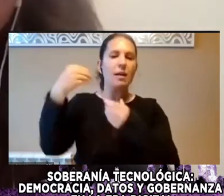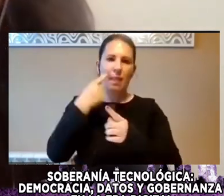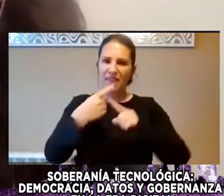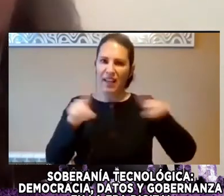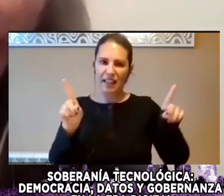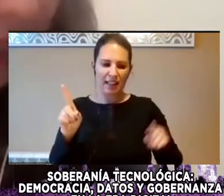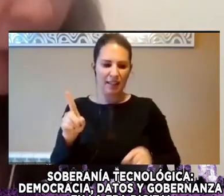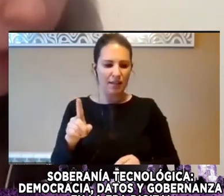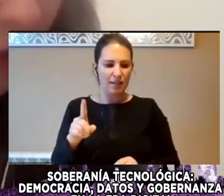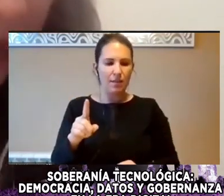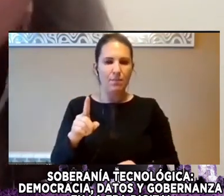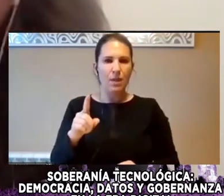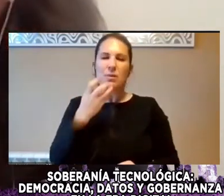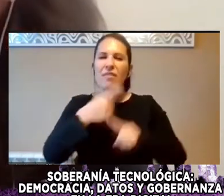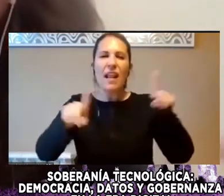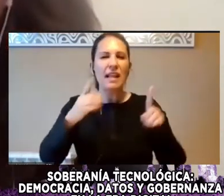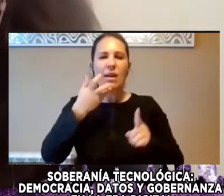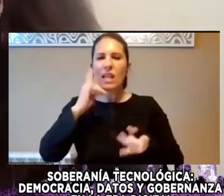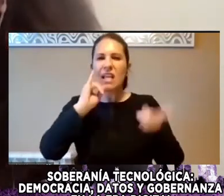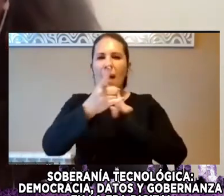una Llamada De un senador O que una